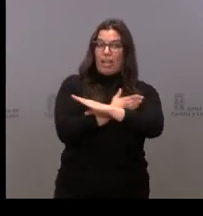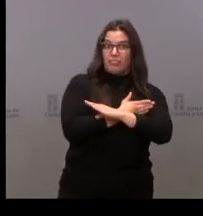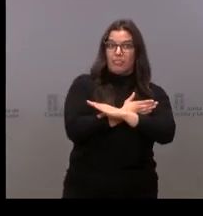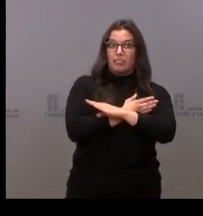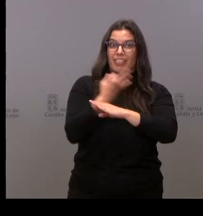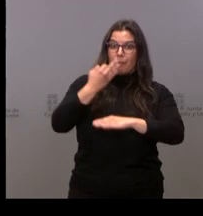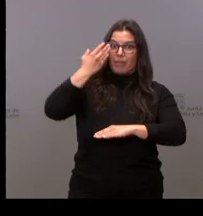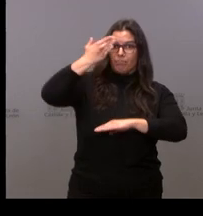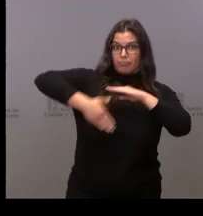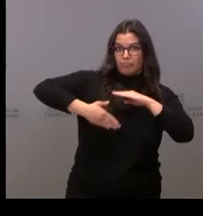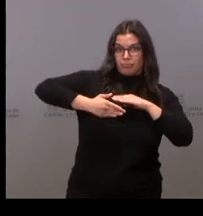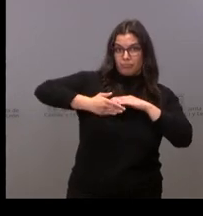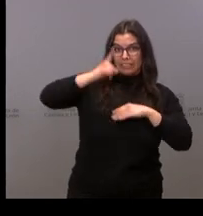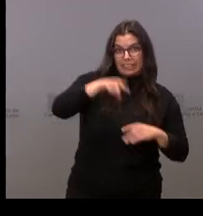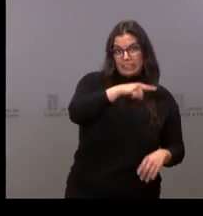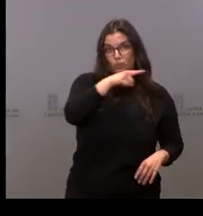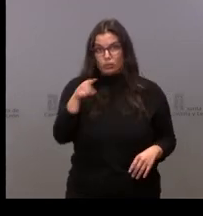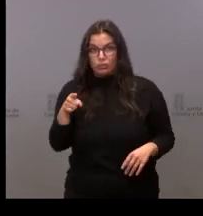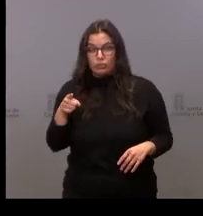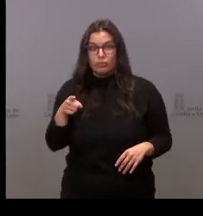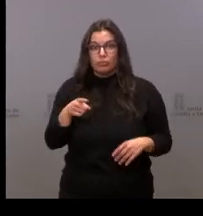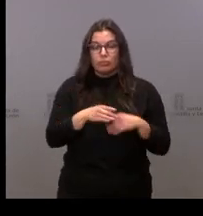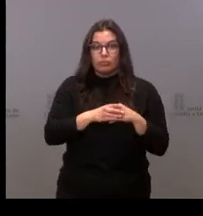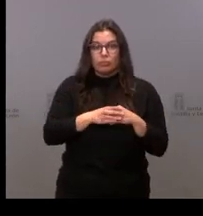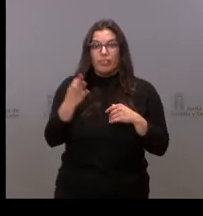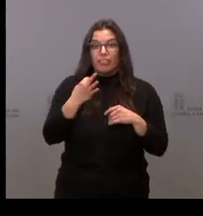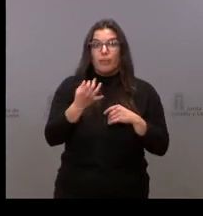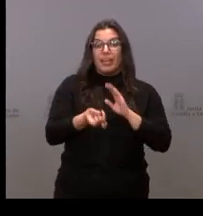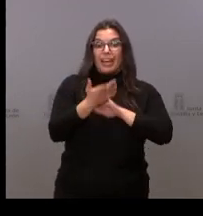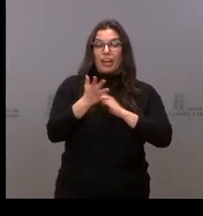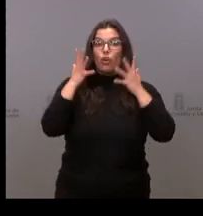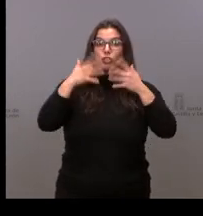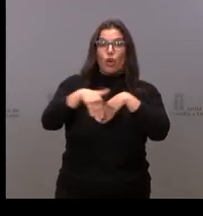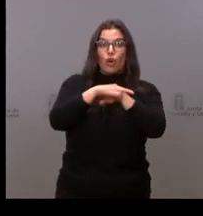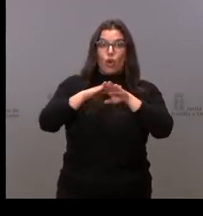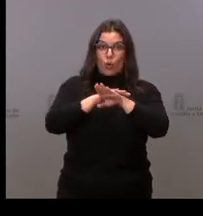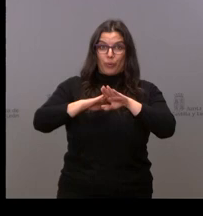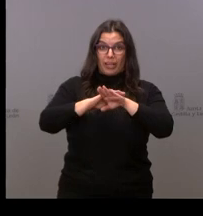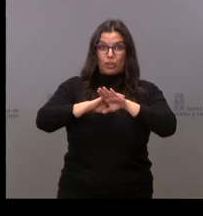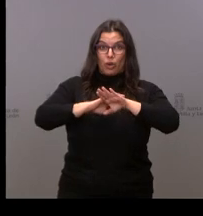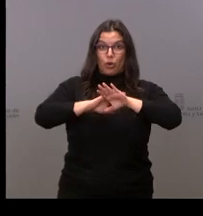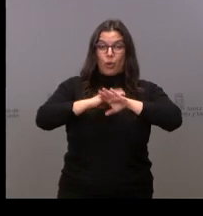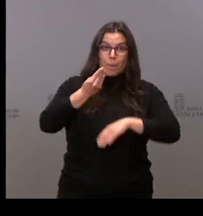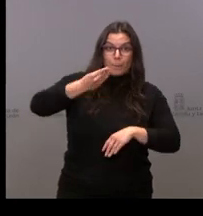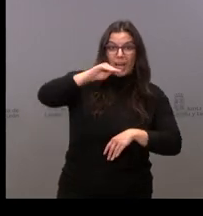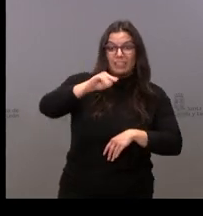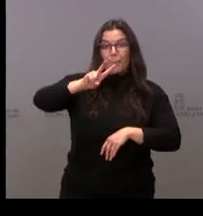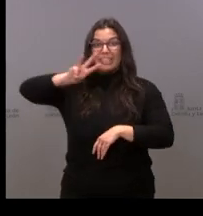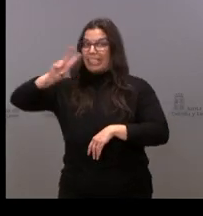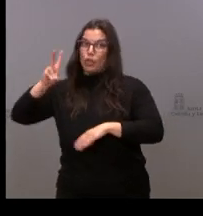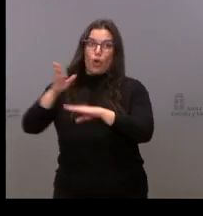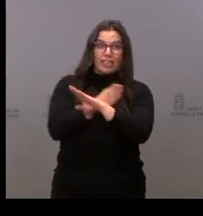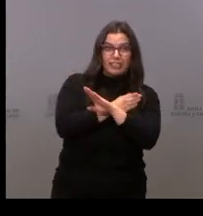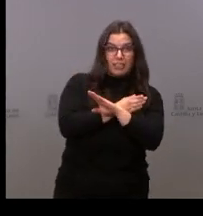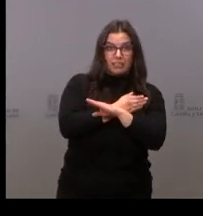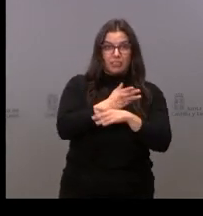tenerse que celebrar un Consejo de Gobierno Extraordinario antes del 23 para esas nuevas medidas. O la gente